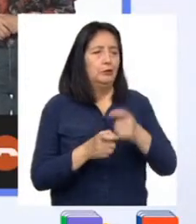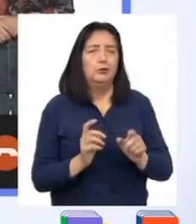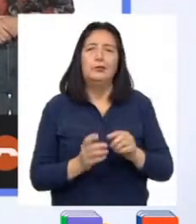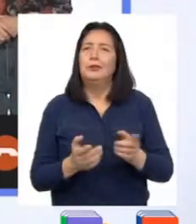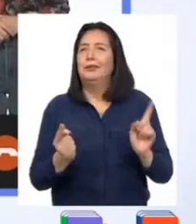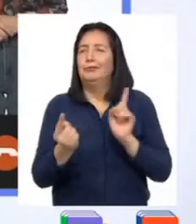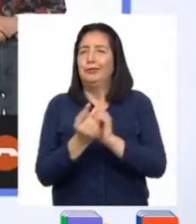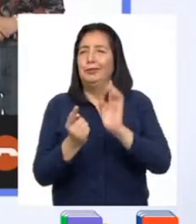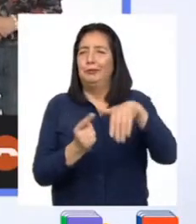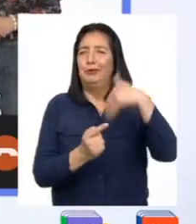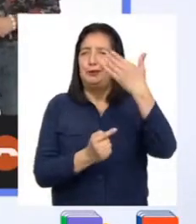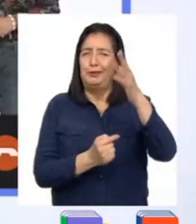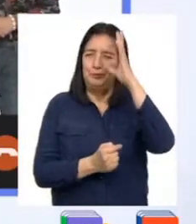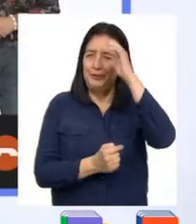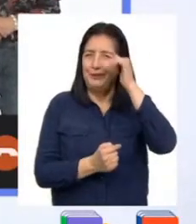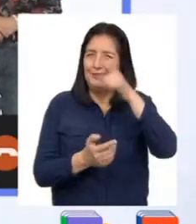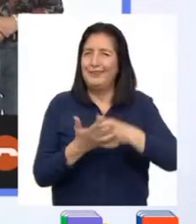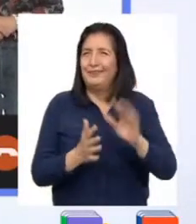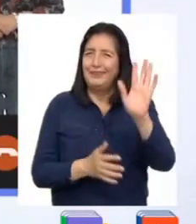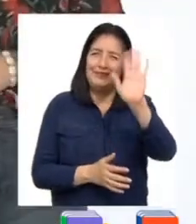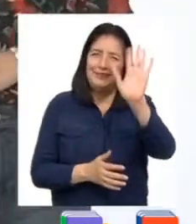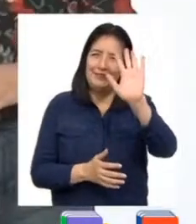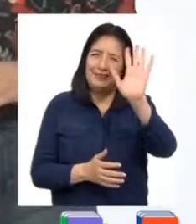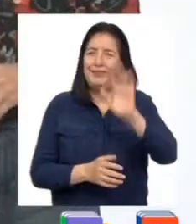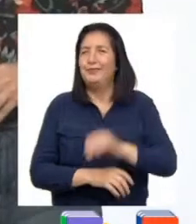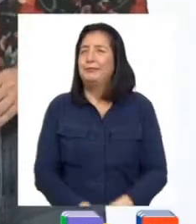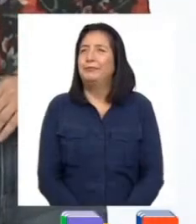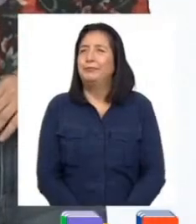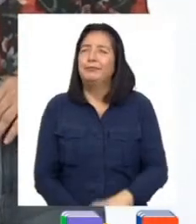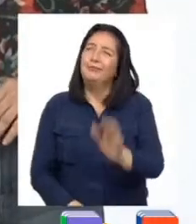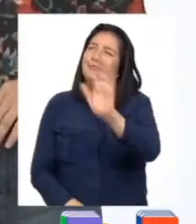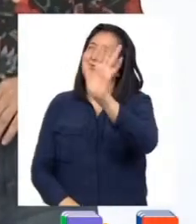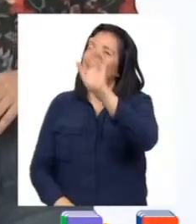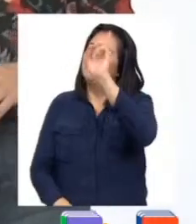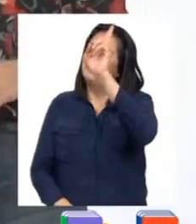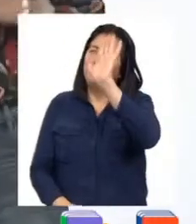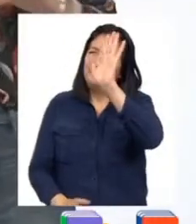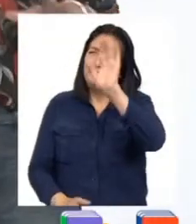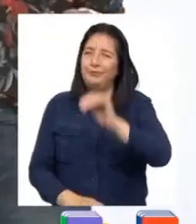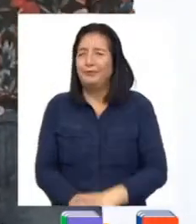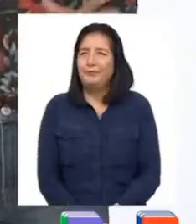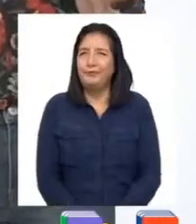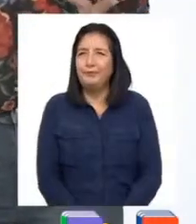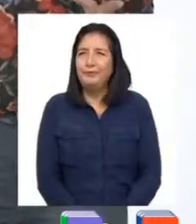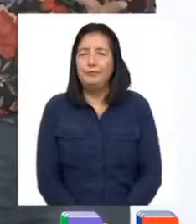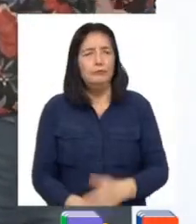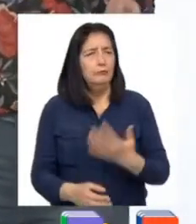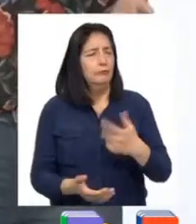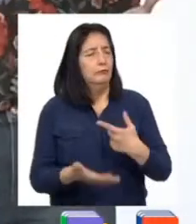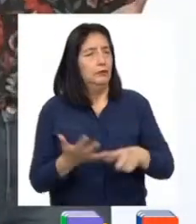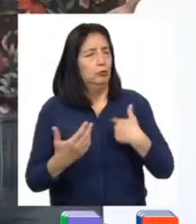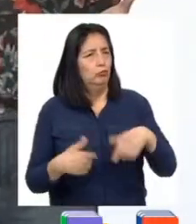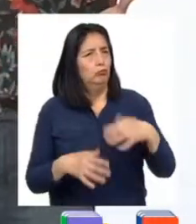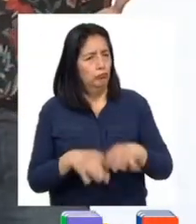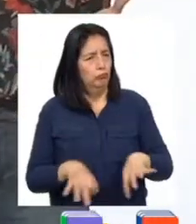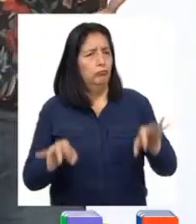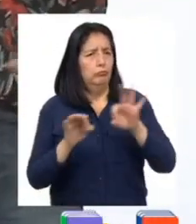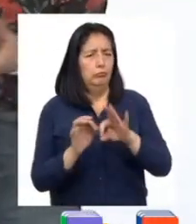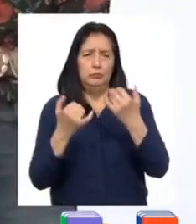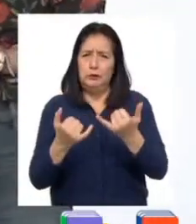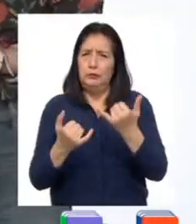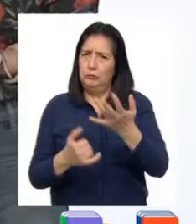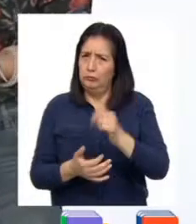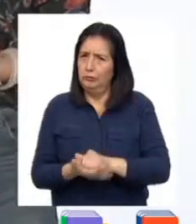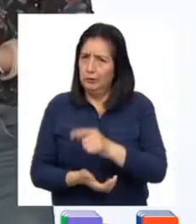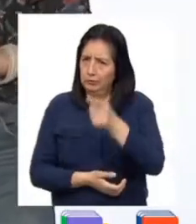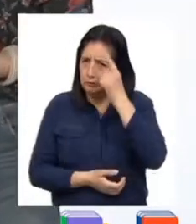próxima, chicas y chicos. Nos vemos. Hasta luego, profesora. ¿Qué actividad tan importante hemos tenido el día de hoy, no